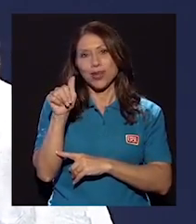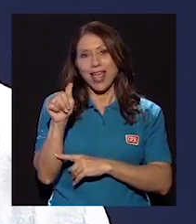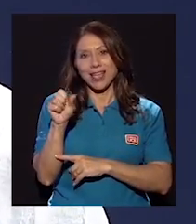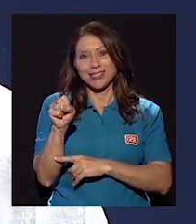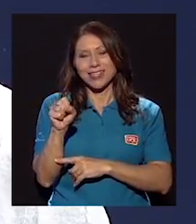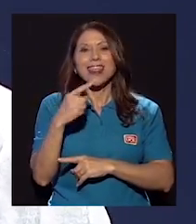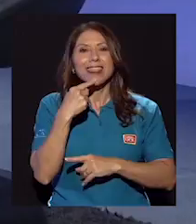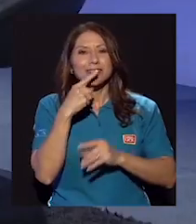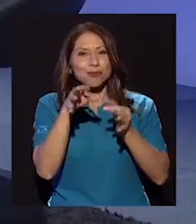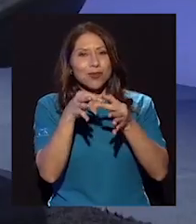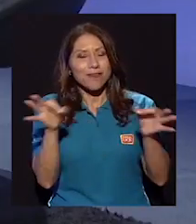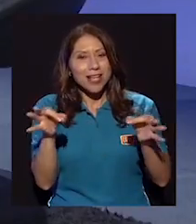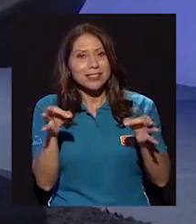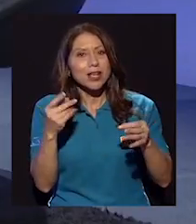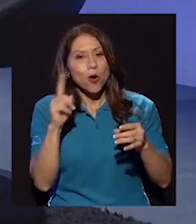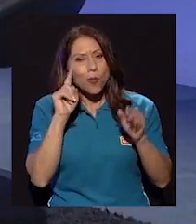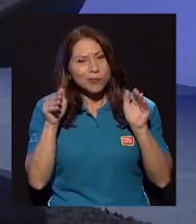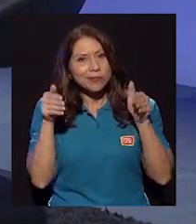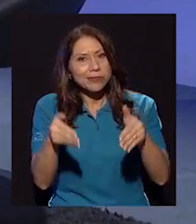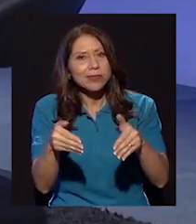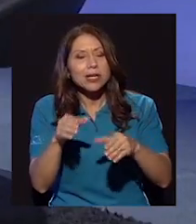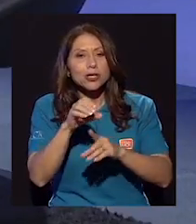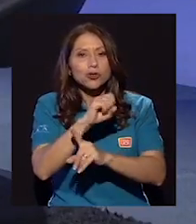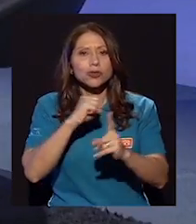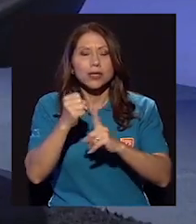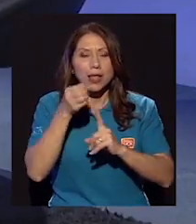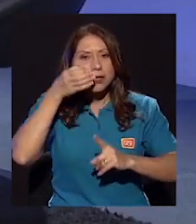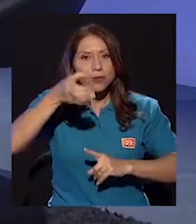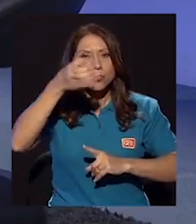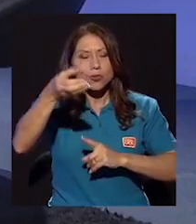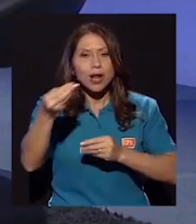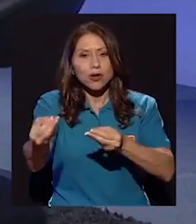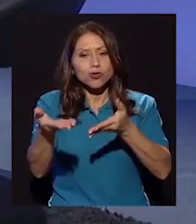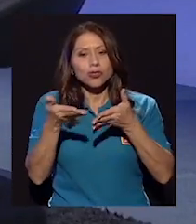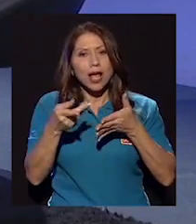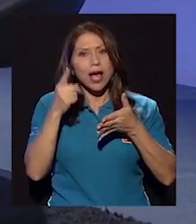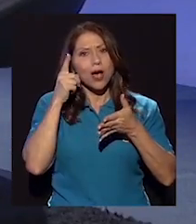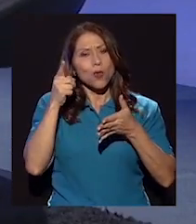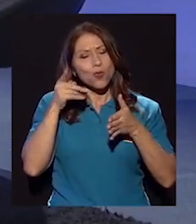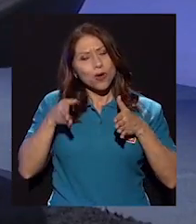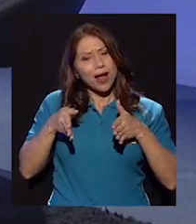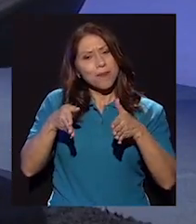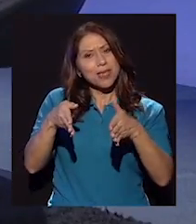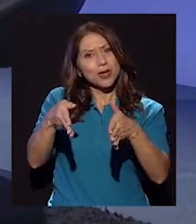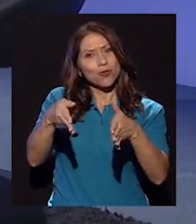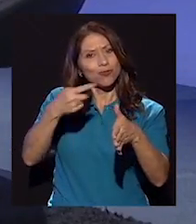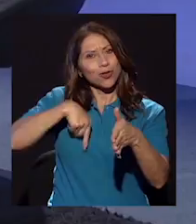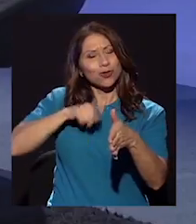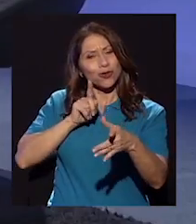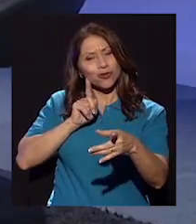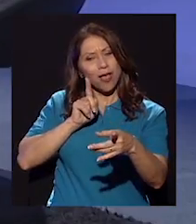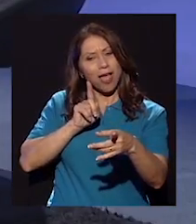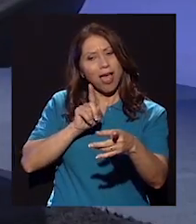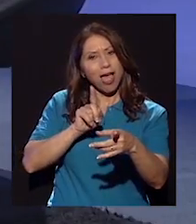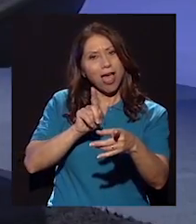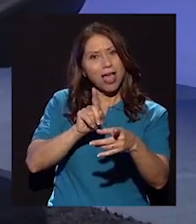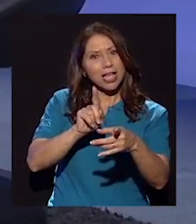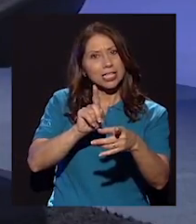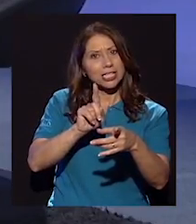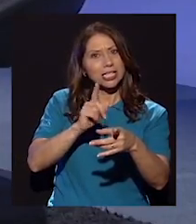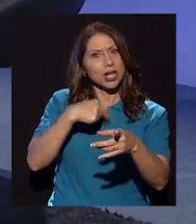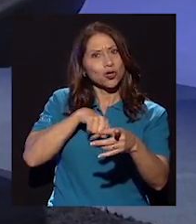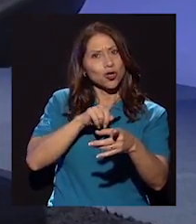decimos ir por lo segao. La sociedad y la cultura nos marca un camino segao por el que debemos de ir y si nos salimos de él,